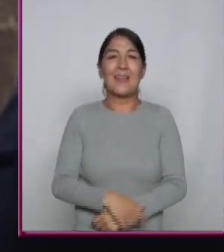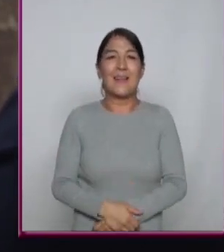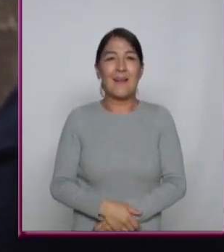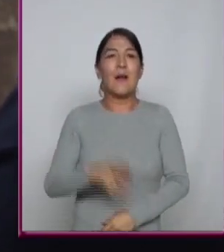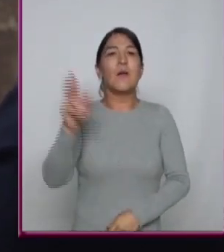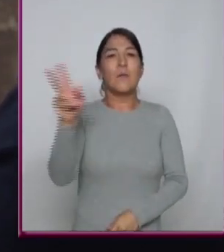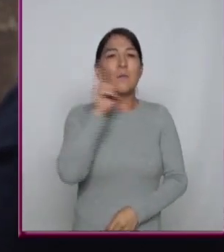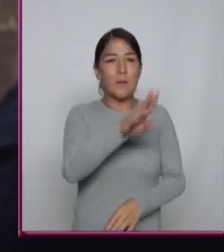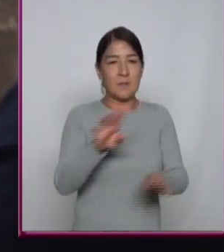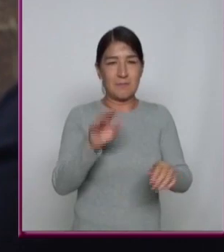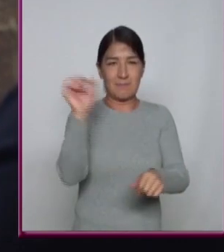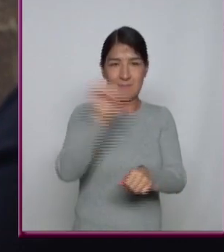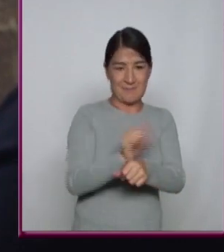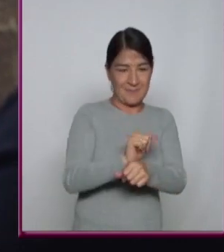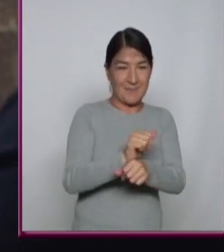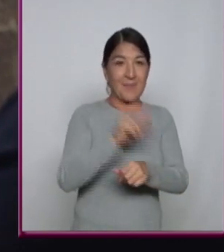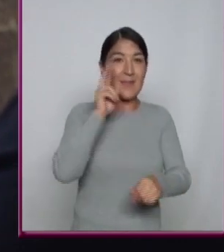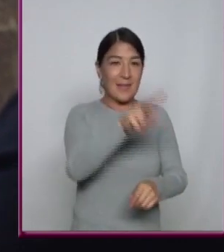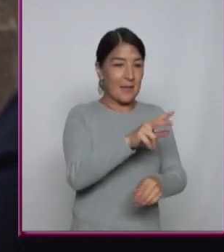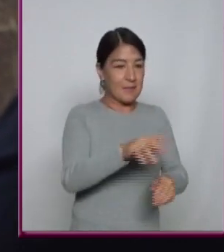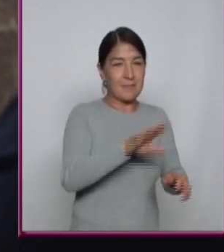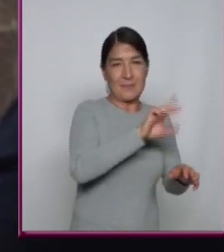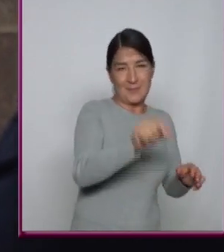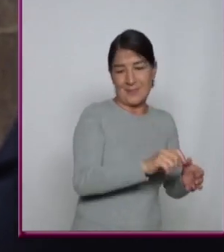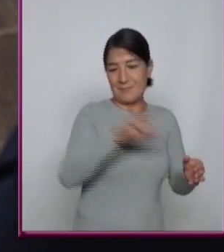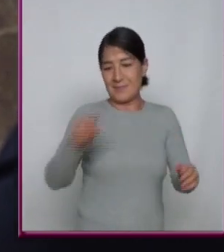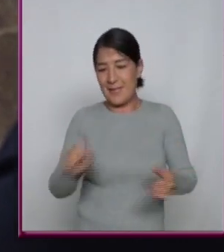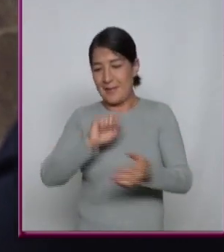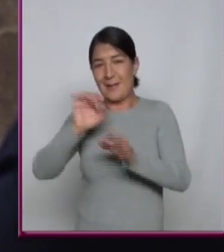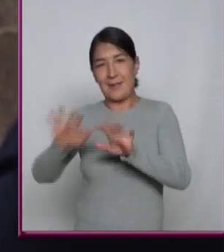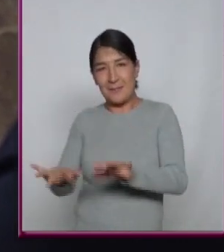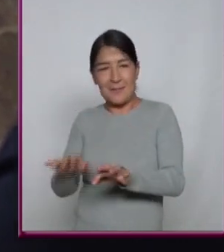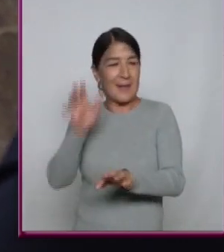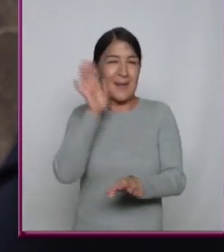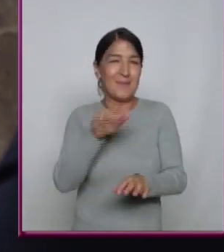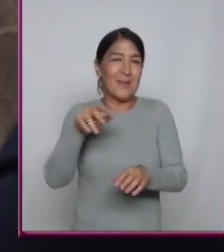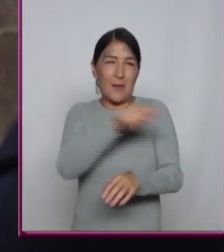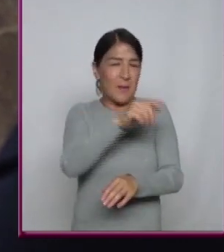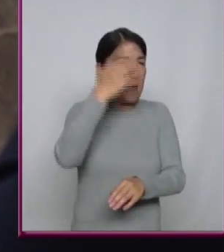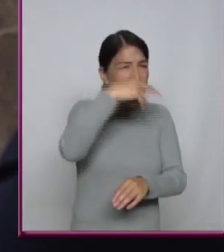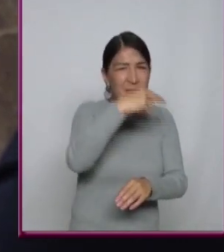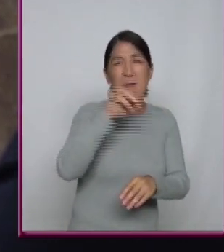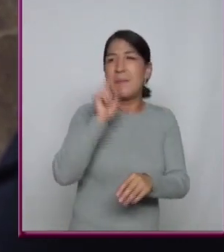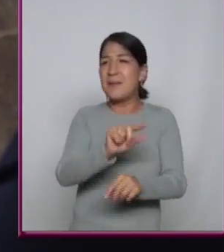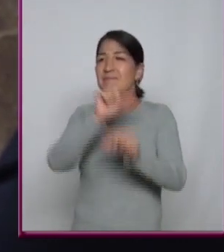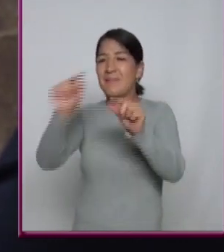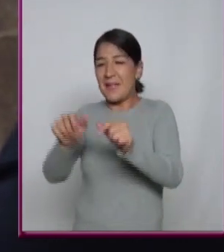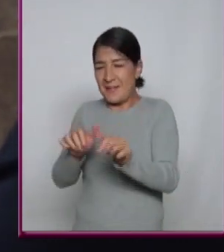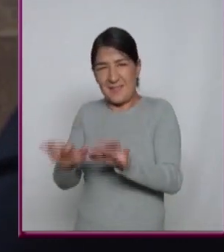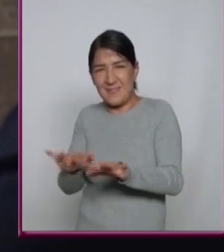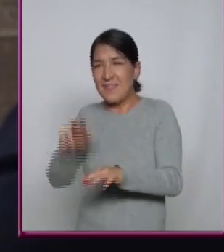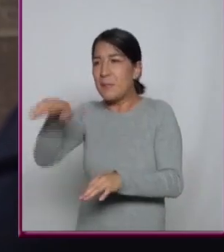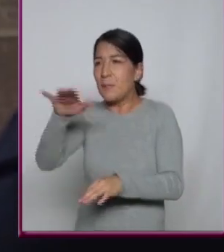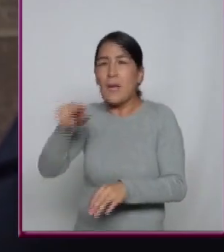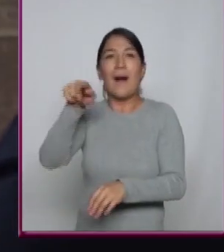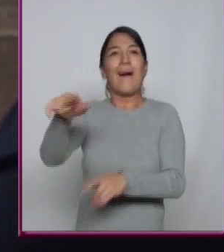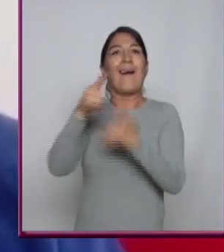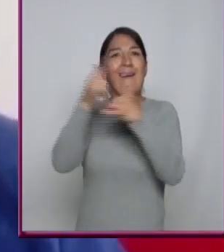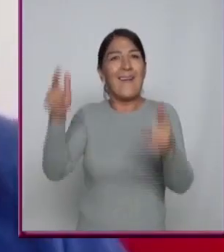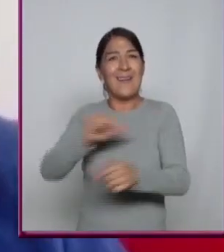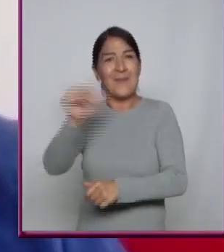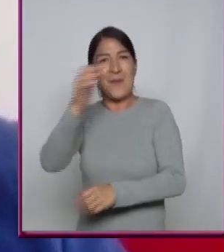Sabes de un artista Lo escribes En tu computadora Y ya te sale ahí Toda su música Y en el momento Escuchas de qué va Y sabes de qué se trata